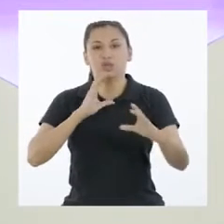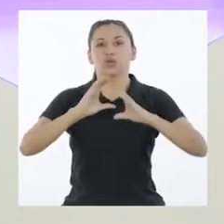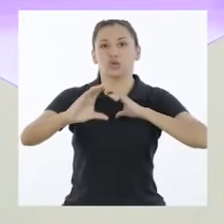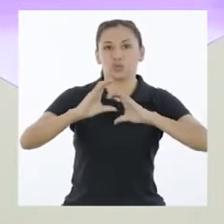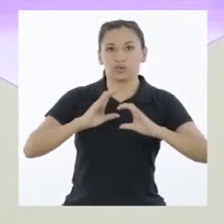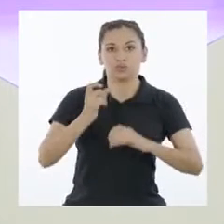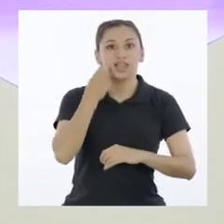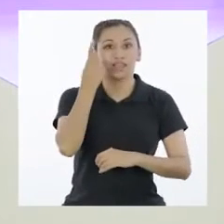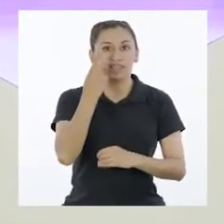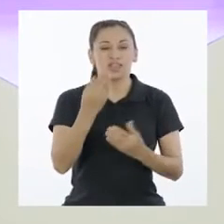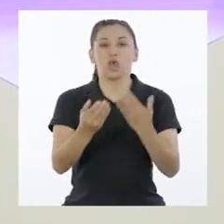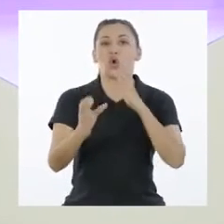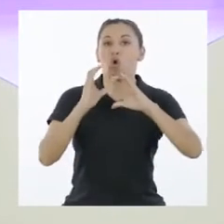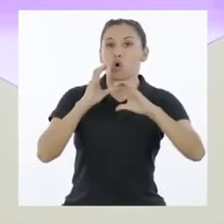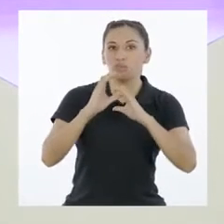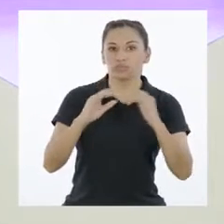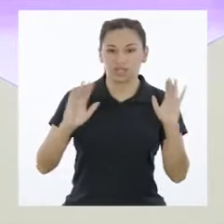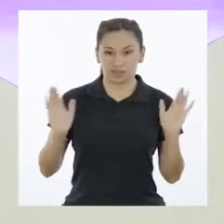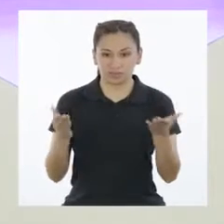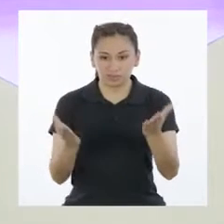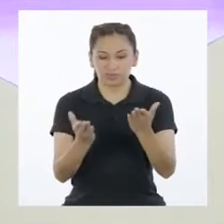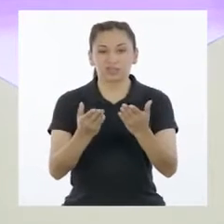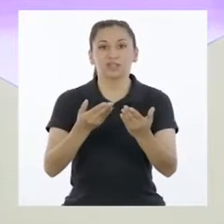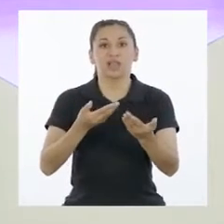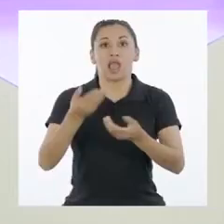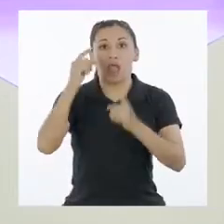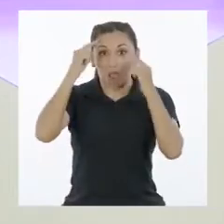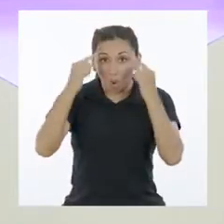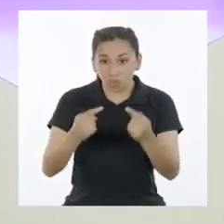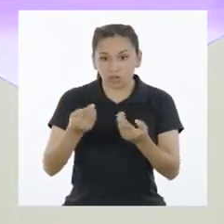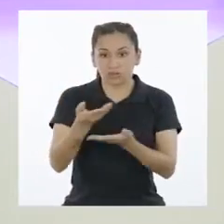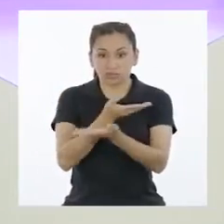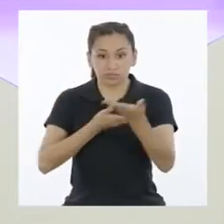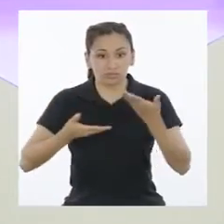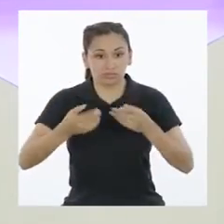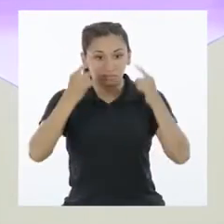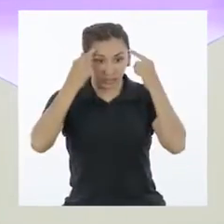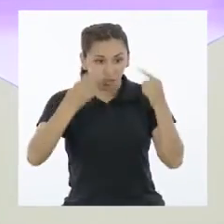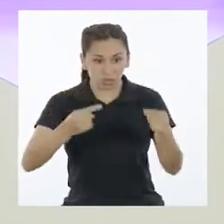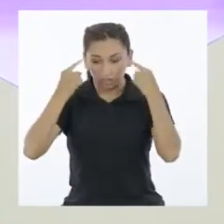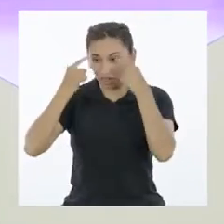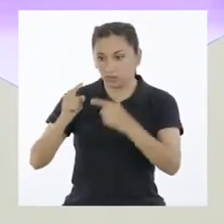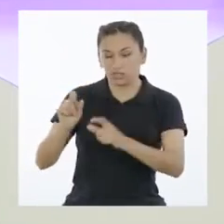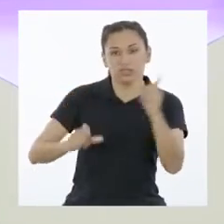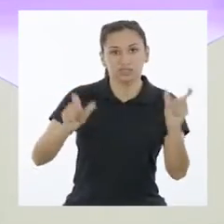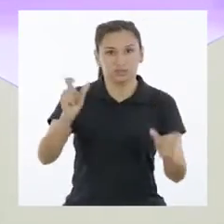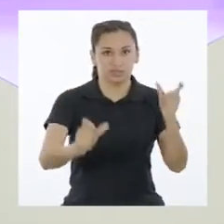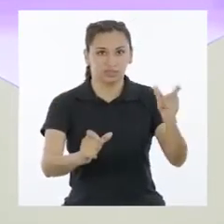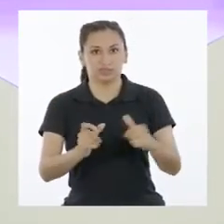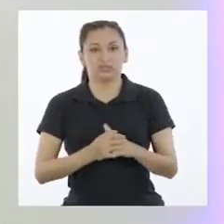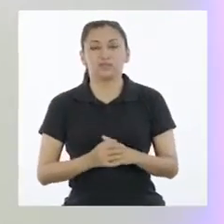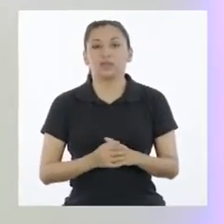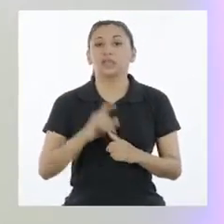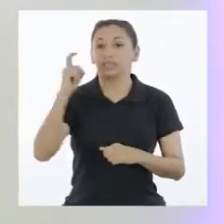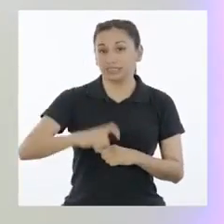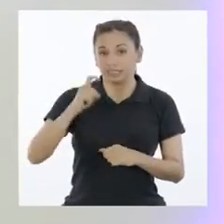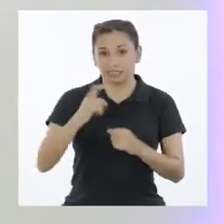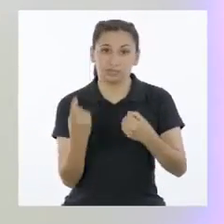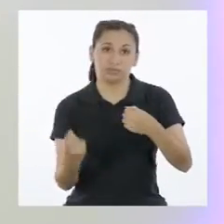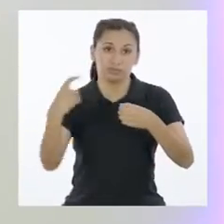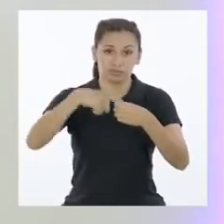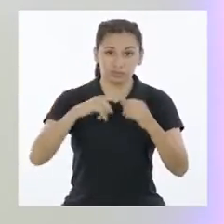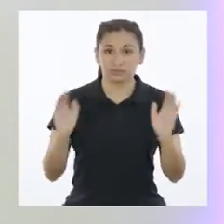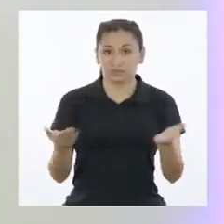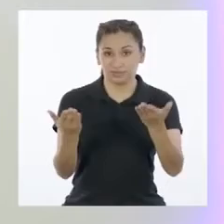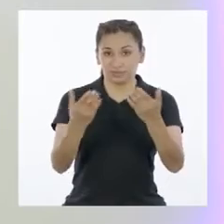comunicación, para comprender y dialogar, promover acuerdos y llegar a consensos con las y los demás Necesitamos